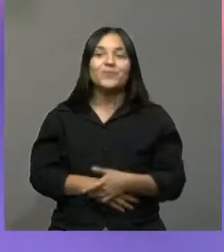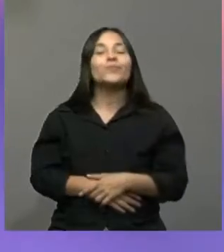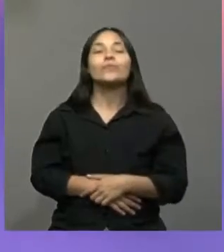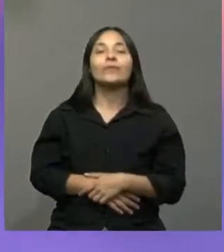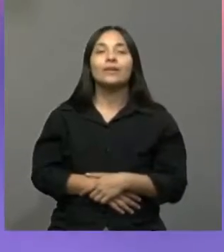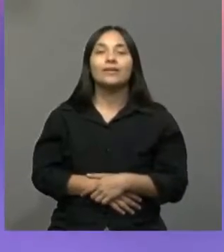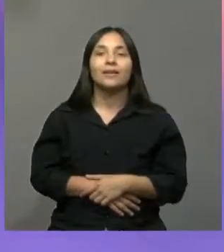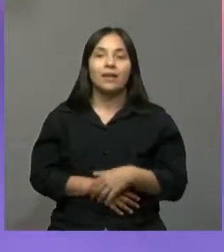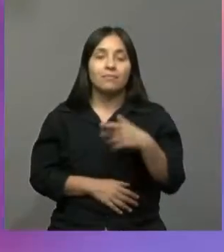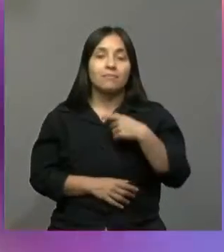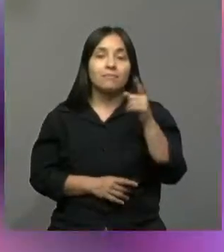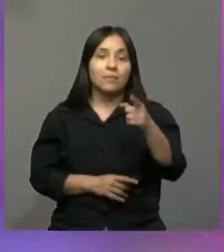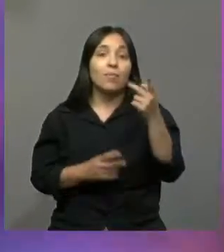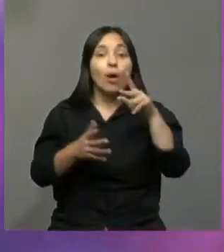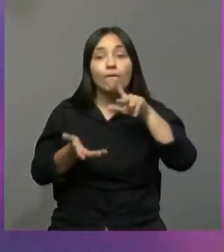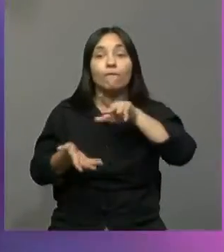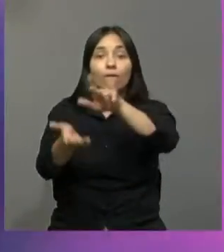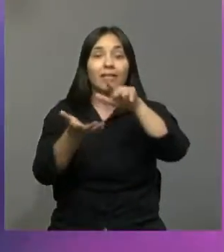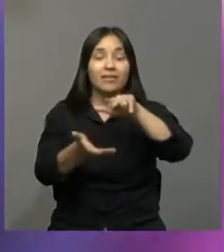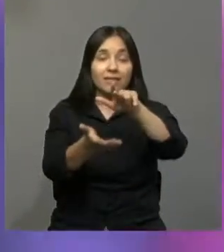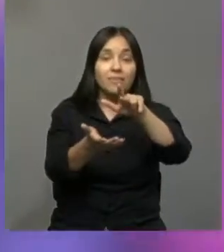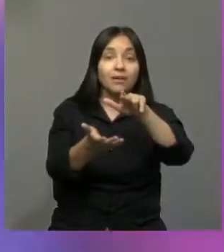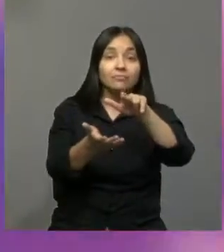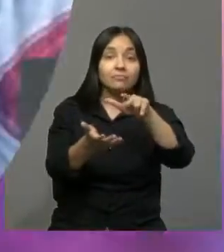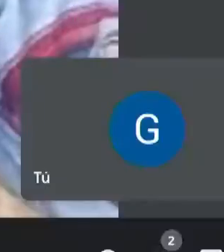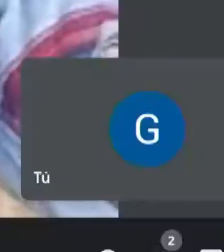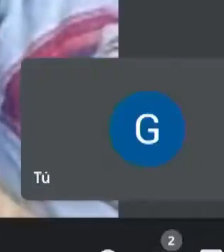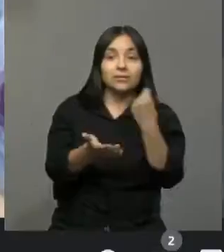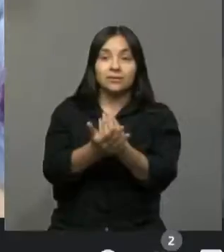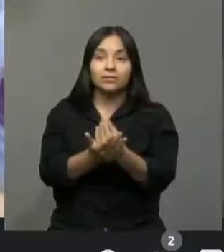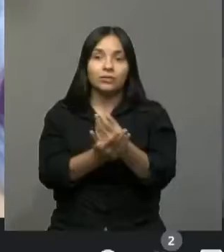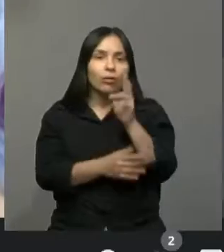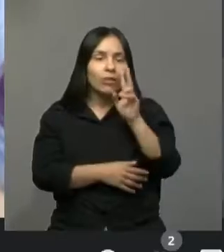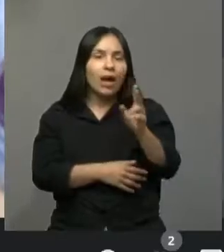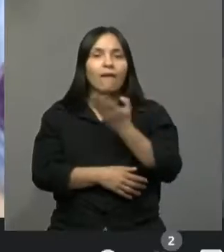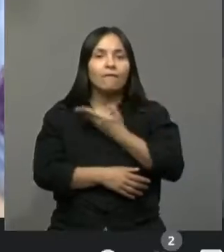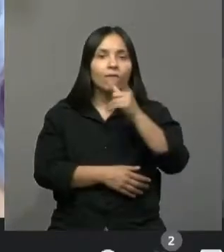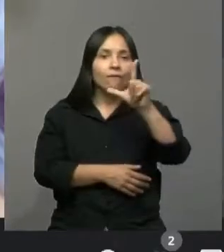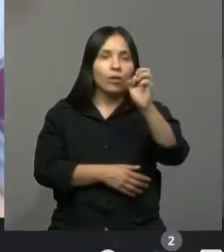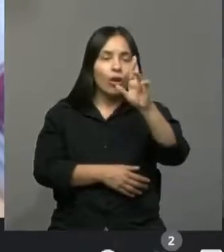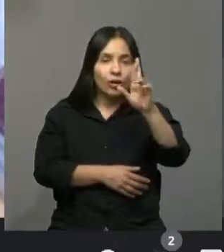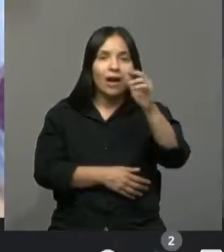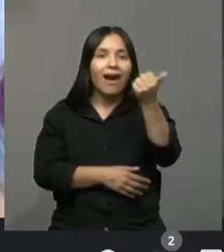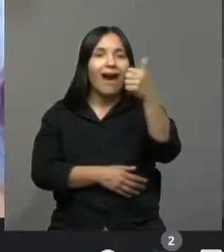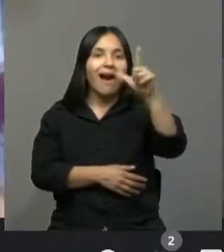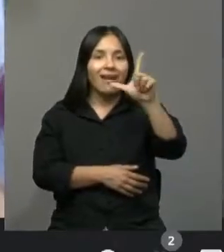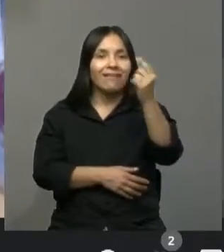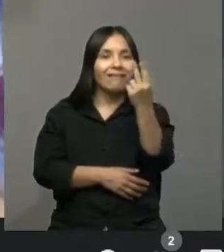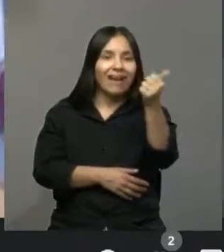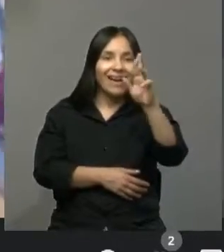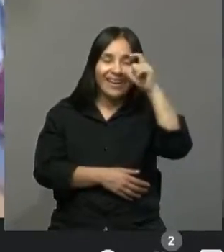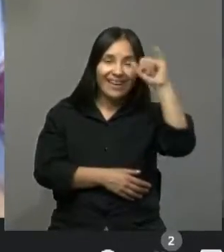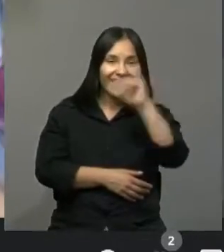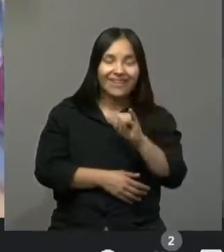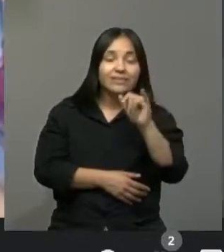la Vendimia Central vi a Flor Álvarez zapateando. Yo digo, mirá, ella sí lo puede hacer en el coche, yo también lo puedo hacer.